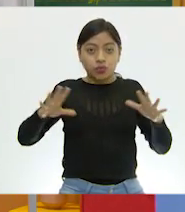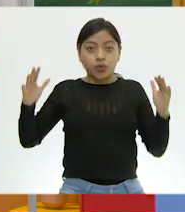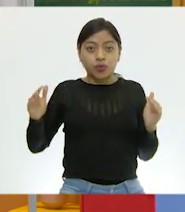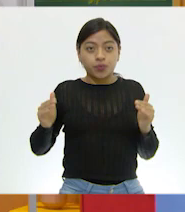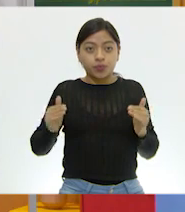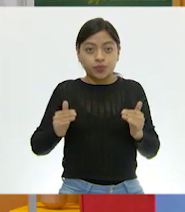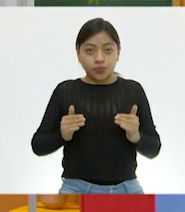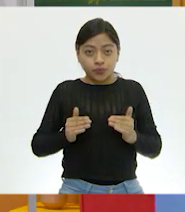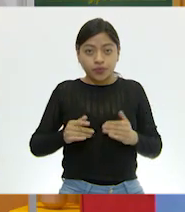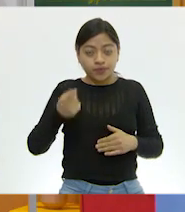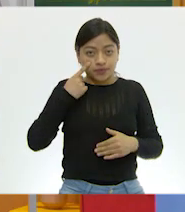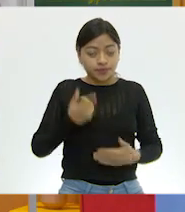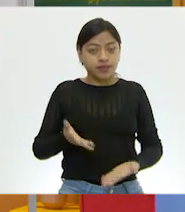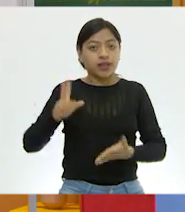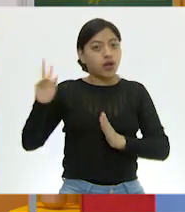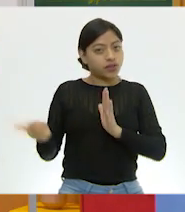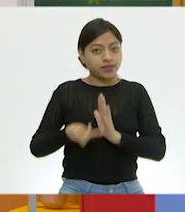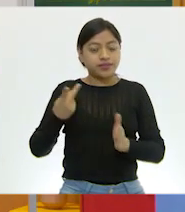aire. Nuevamente.